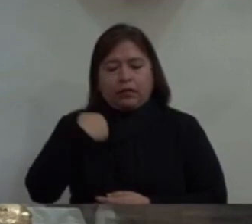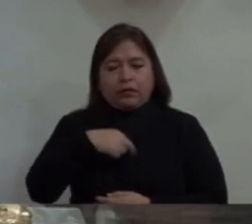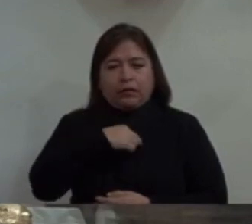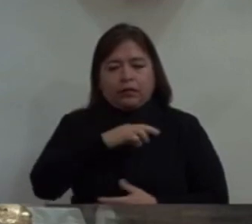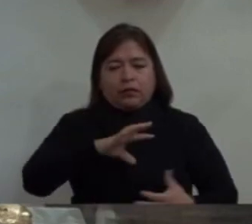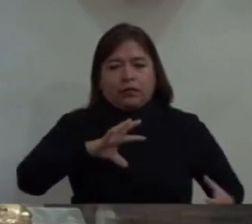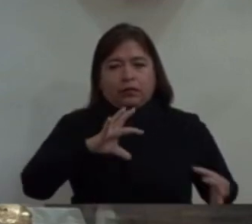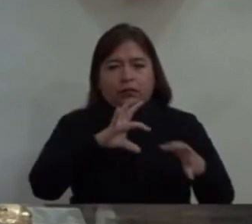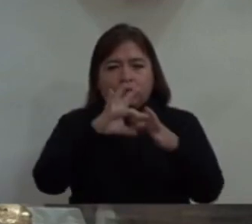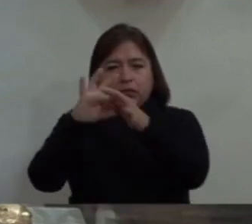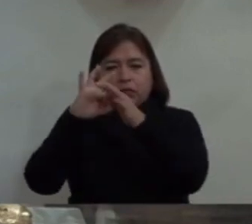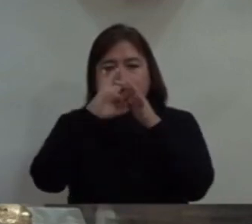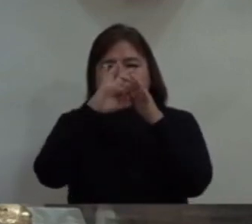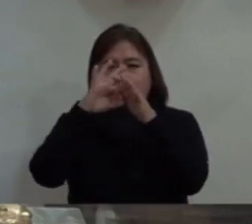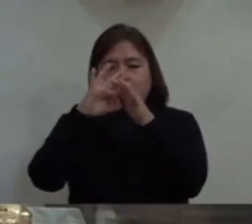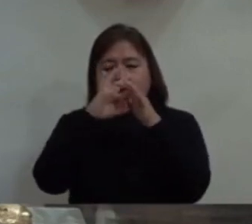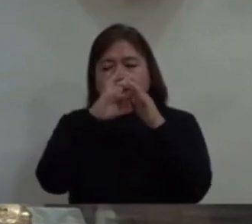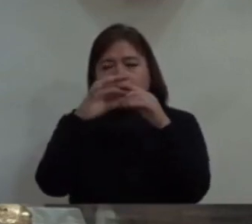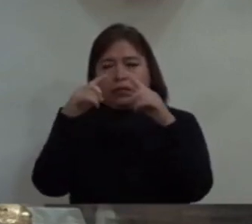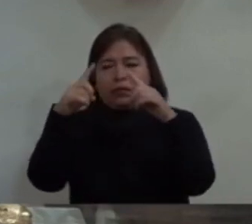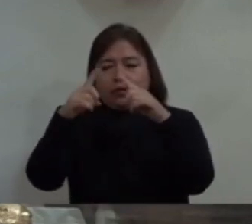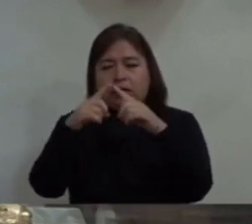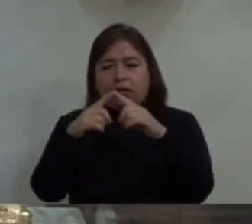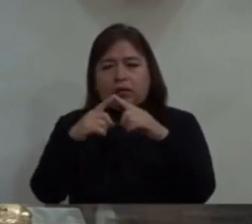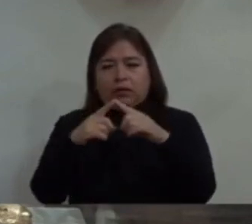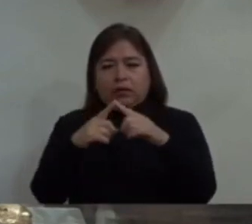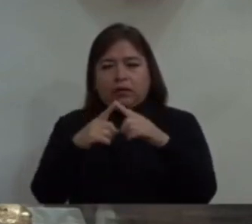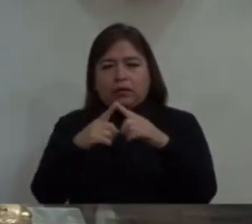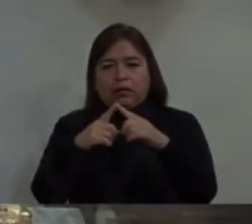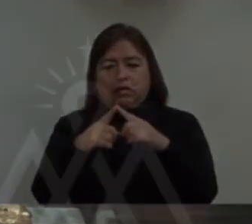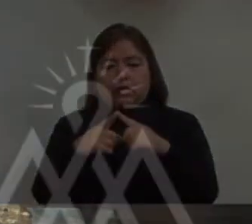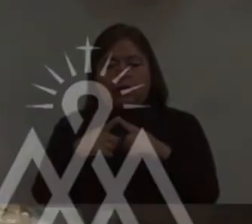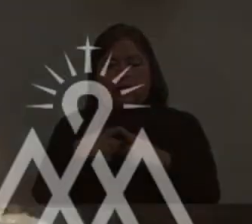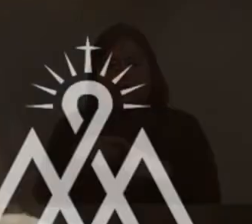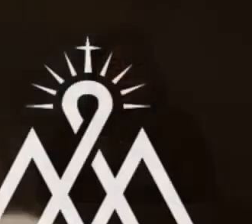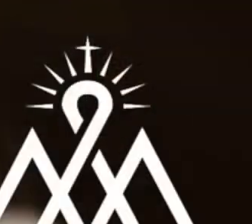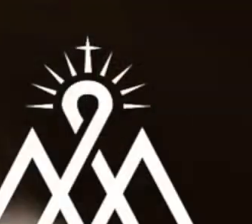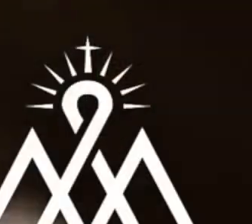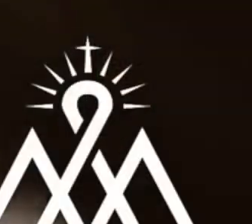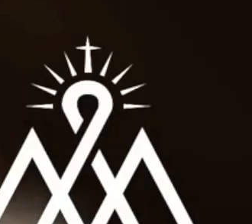y haber recibido el santo bautismo.